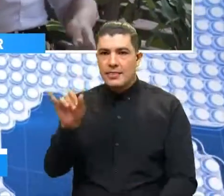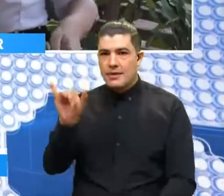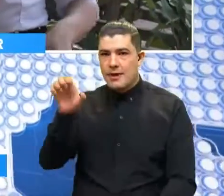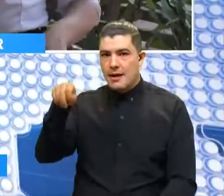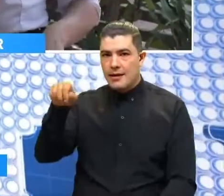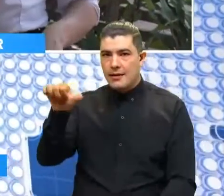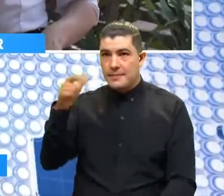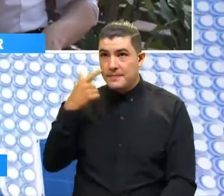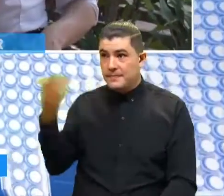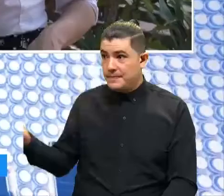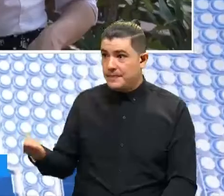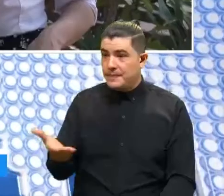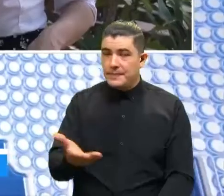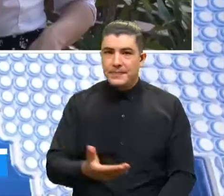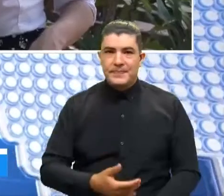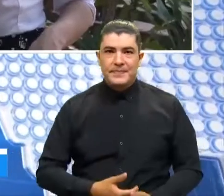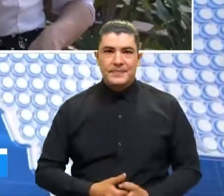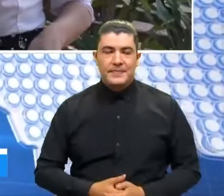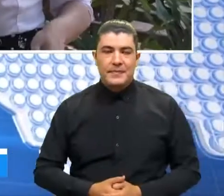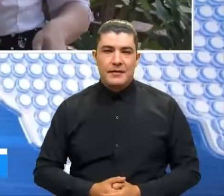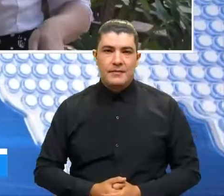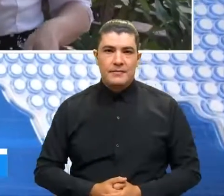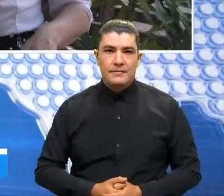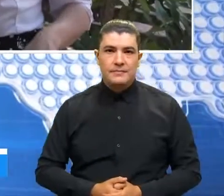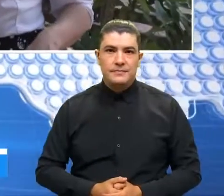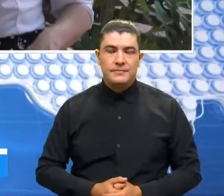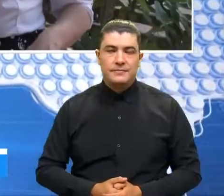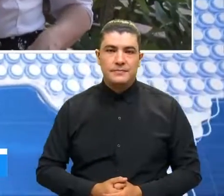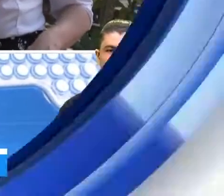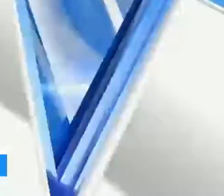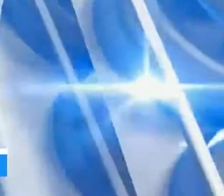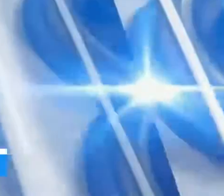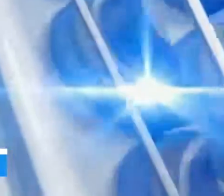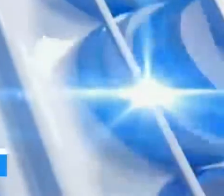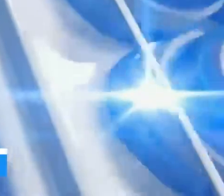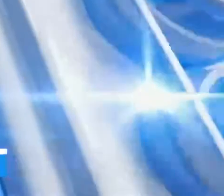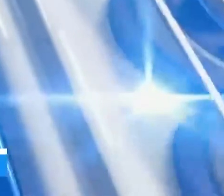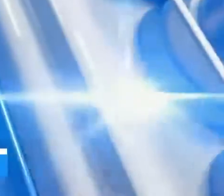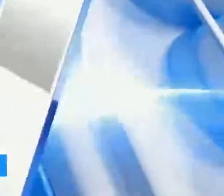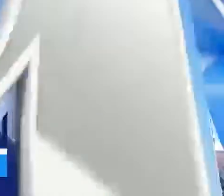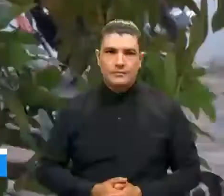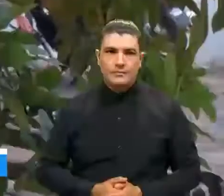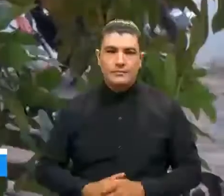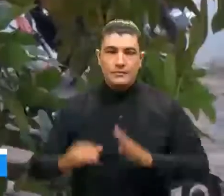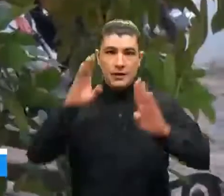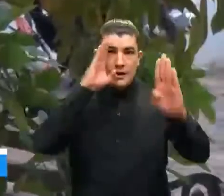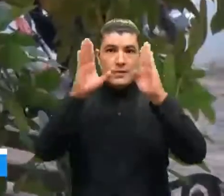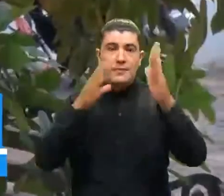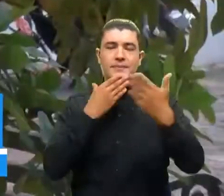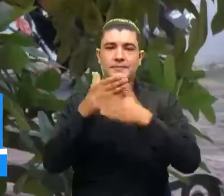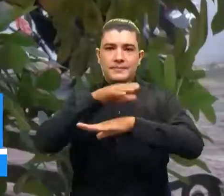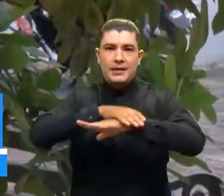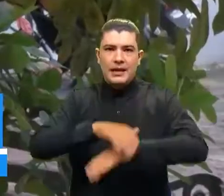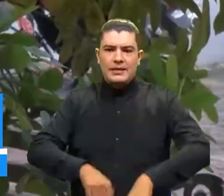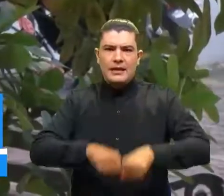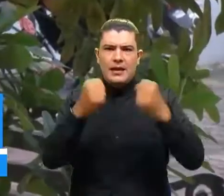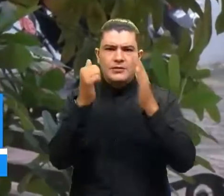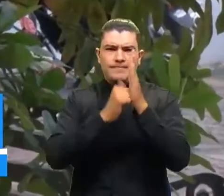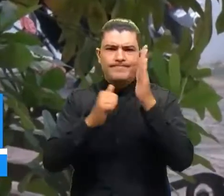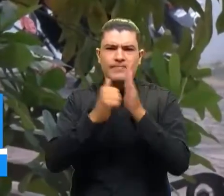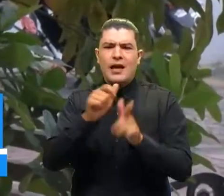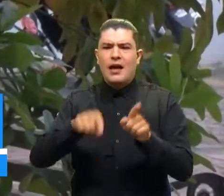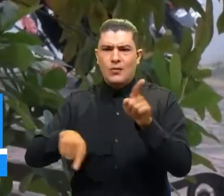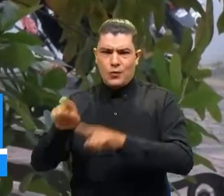Muy buenas tardes. Y es que de acuerdo a la información suministrada, solo se registraron daños materiales que ascienden a varios